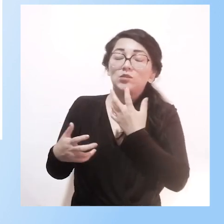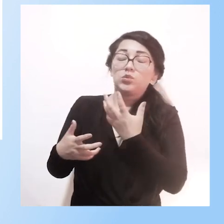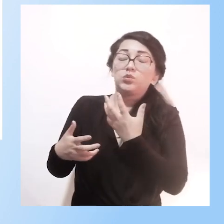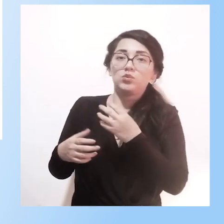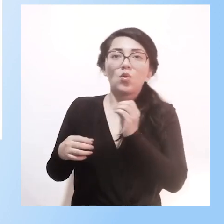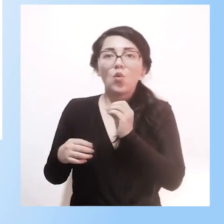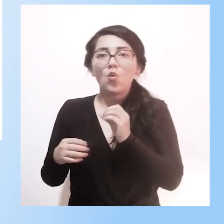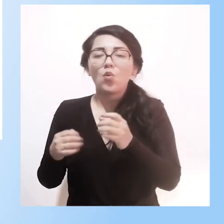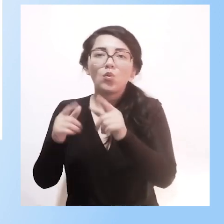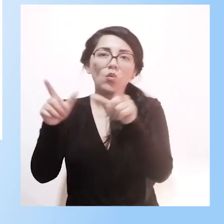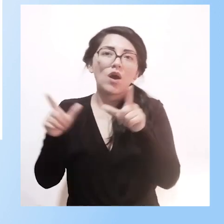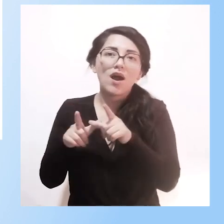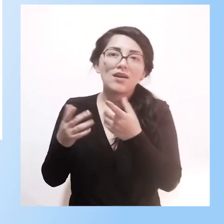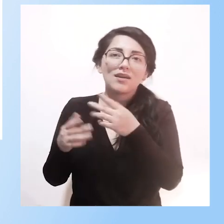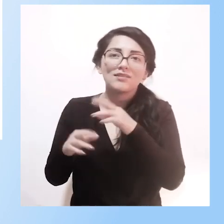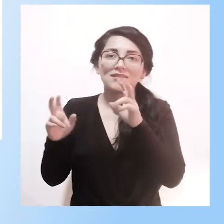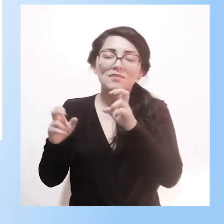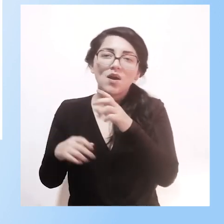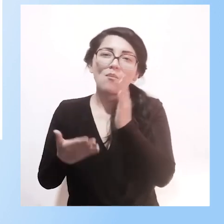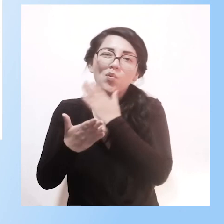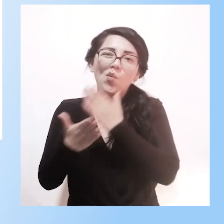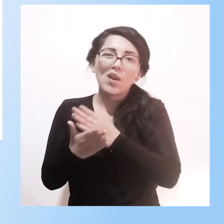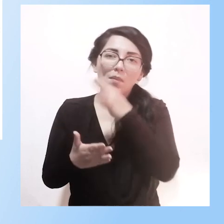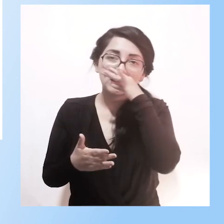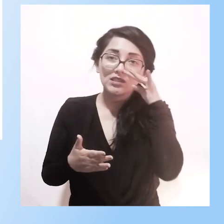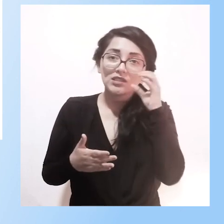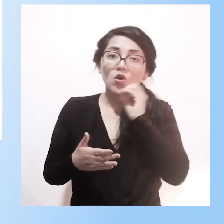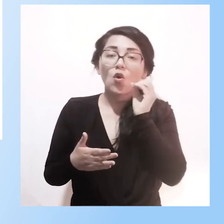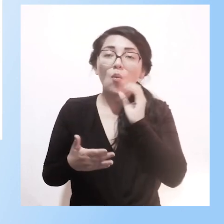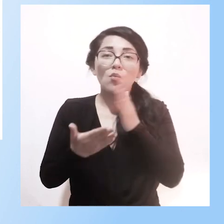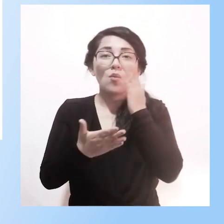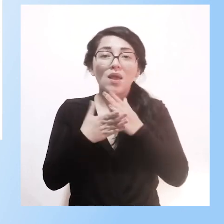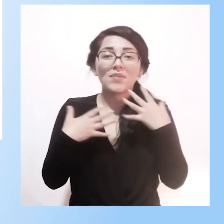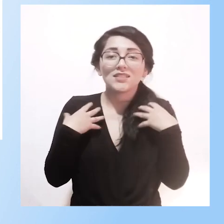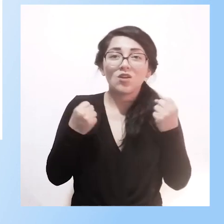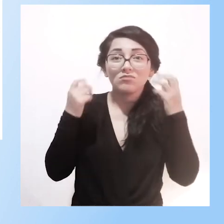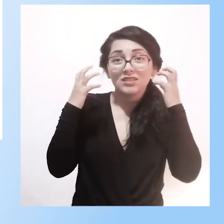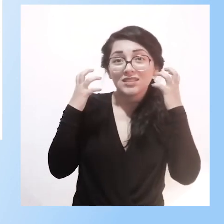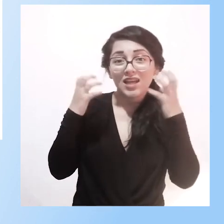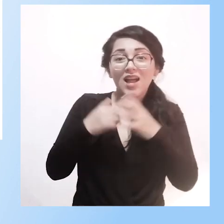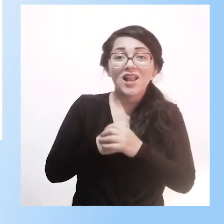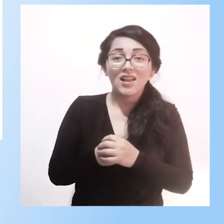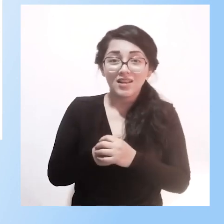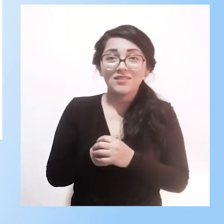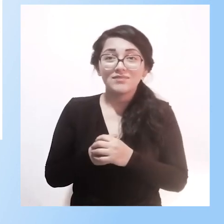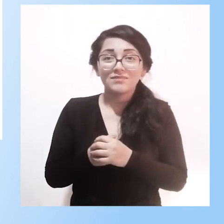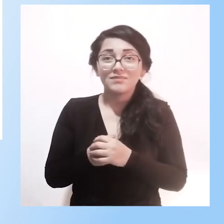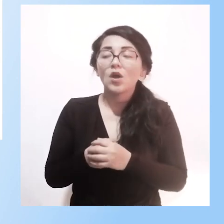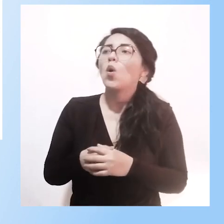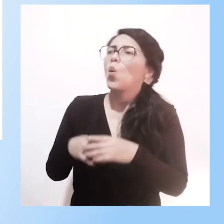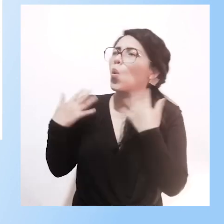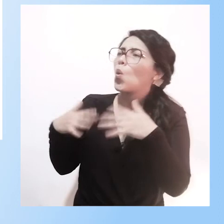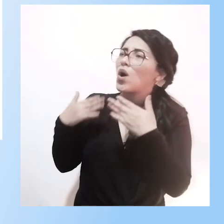drogas los estudiantes en una condición digamos de algún problema de salud mental gracias Tamara y bien continuando con las preguntas